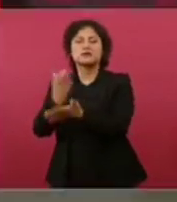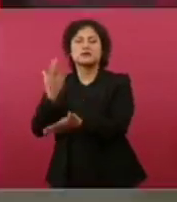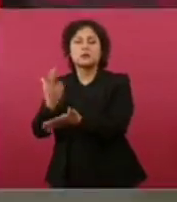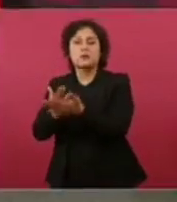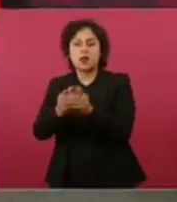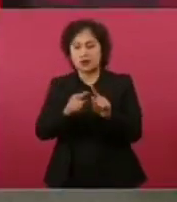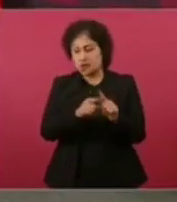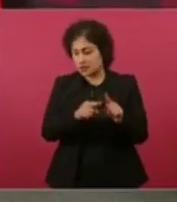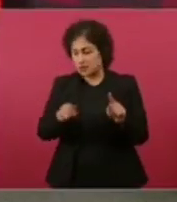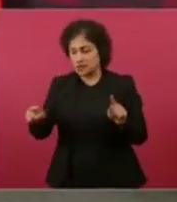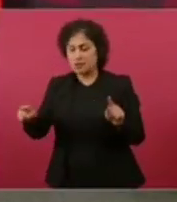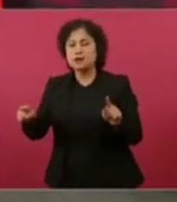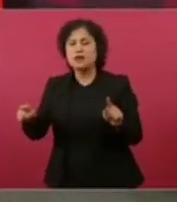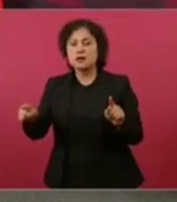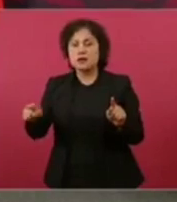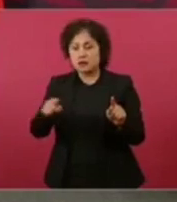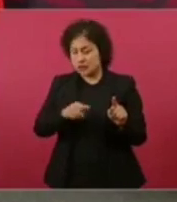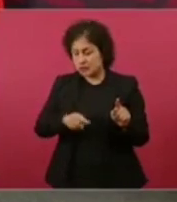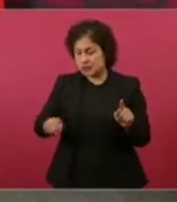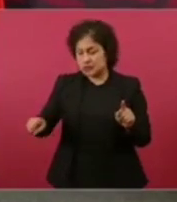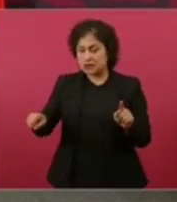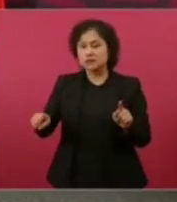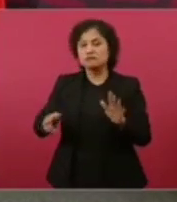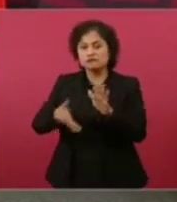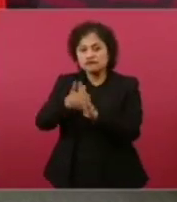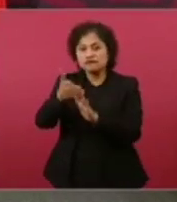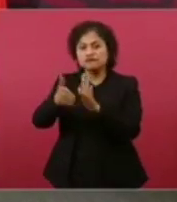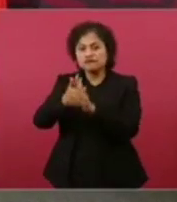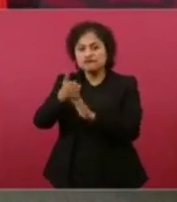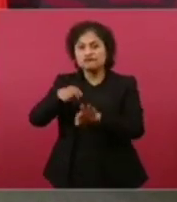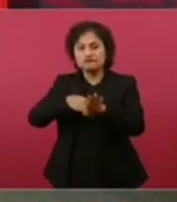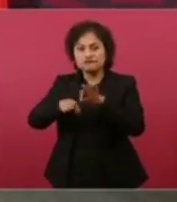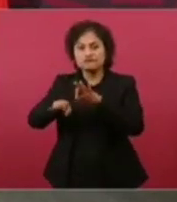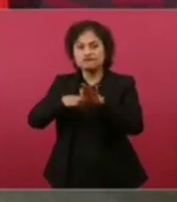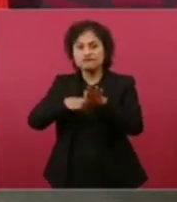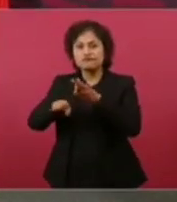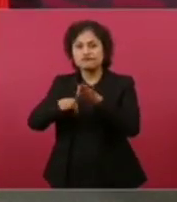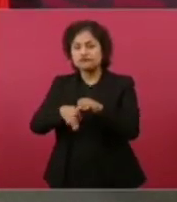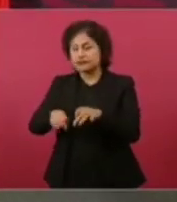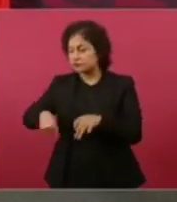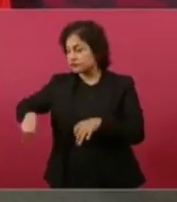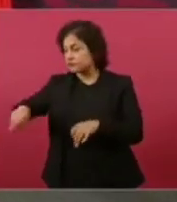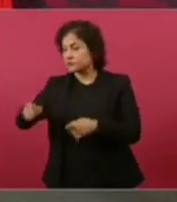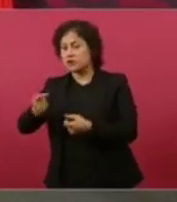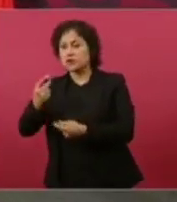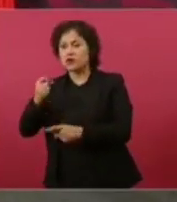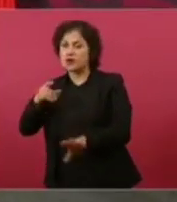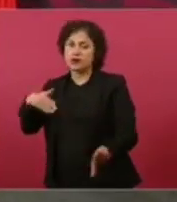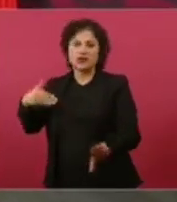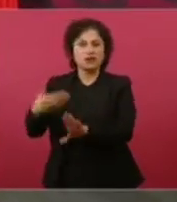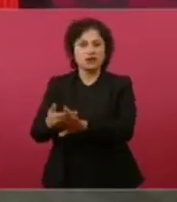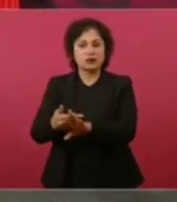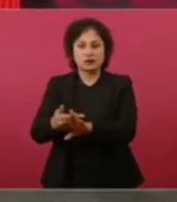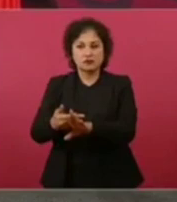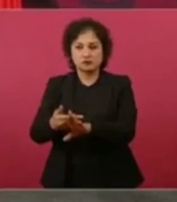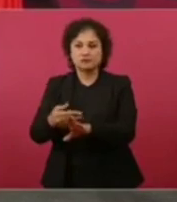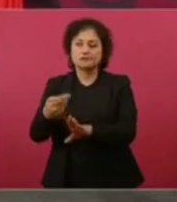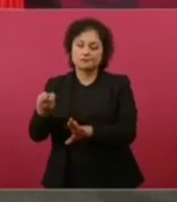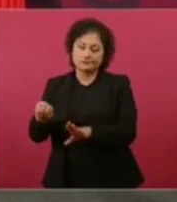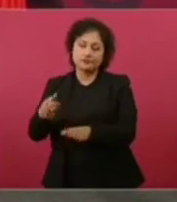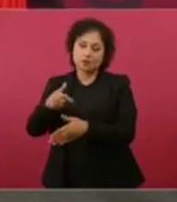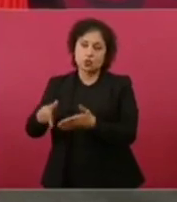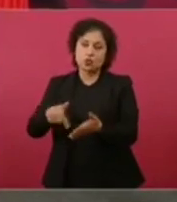que es un plan también de provocación, que es un tramo importante.